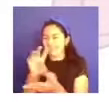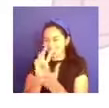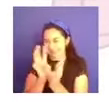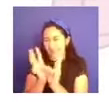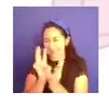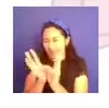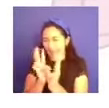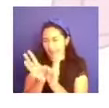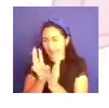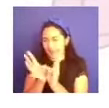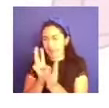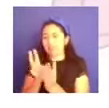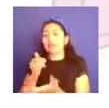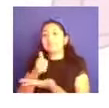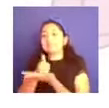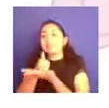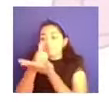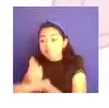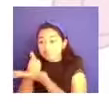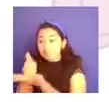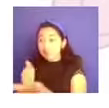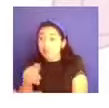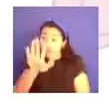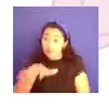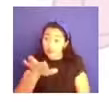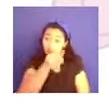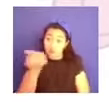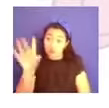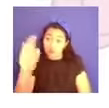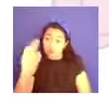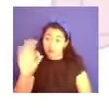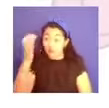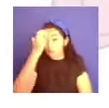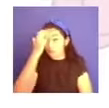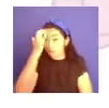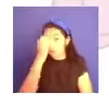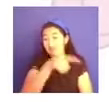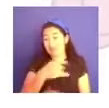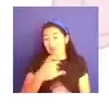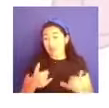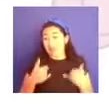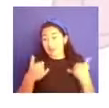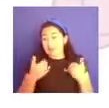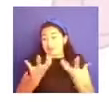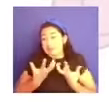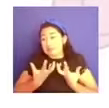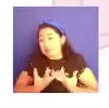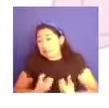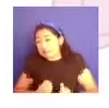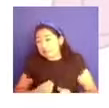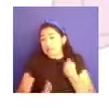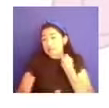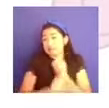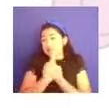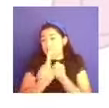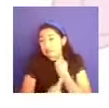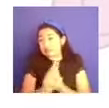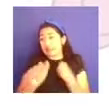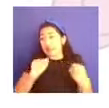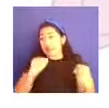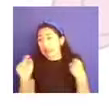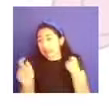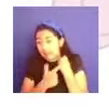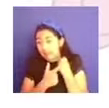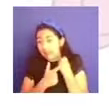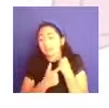importante, les comento, si ustedes conocen a chavos, ¿no?, que de repente tienen alguna situación actual en su situación de salud mental, pues